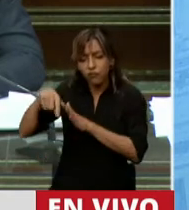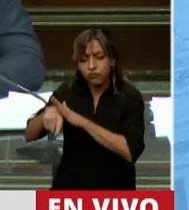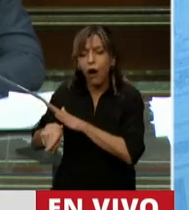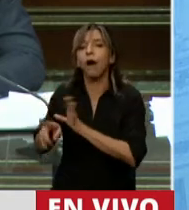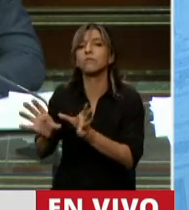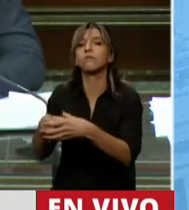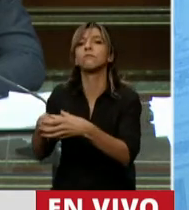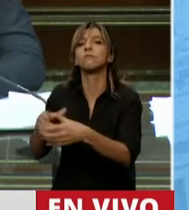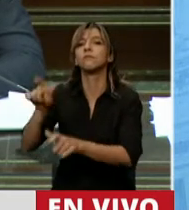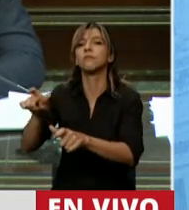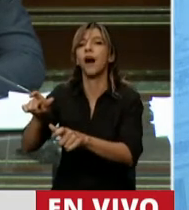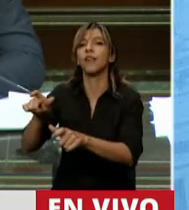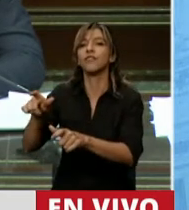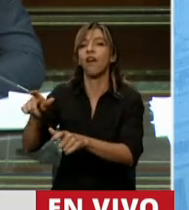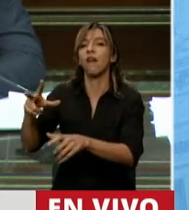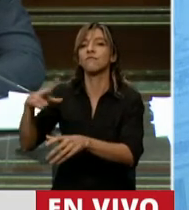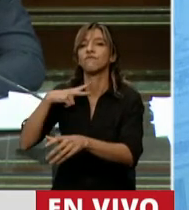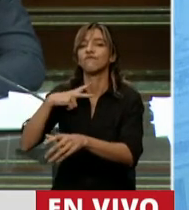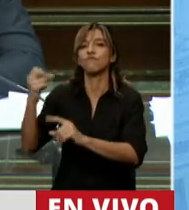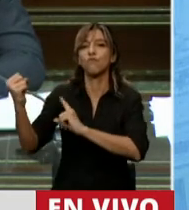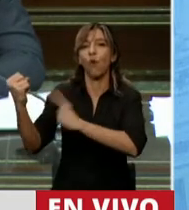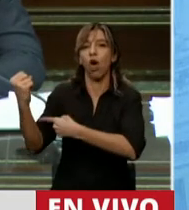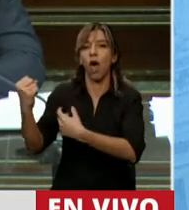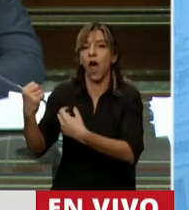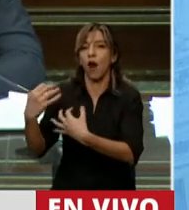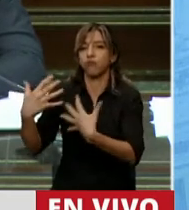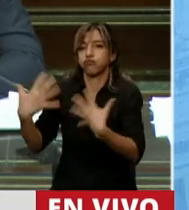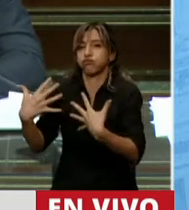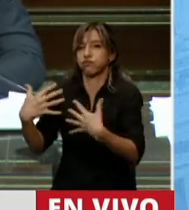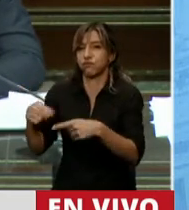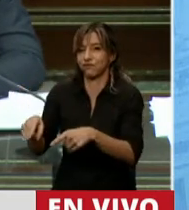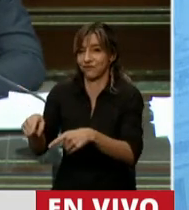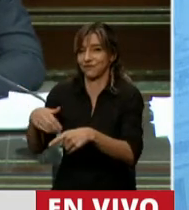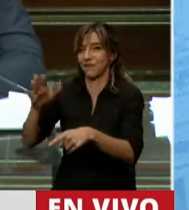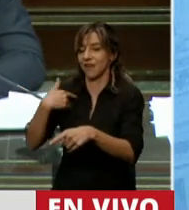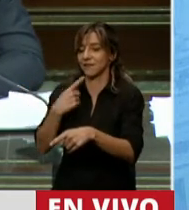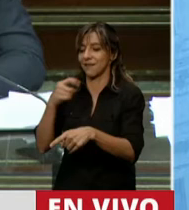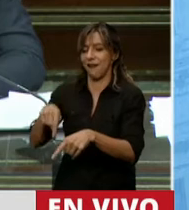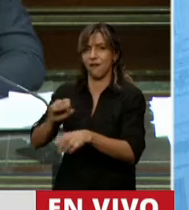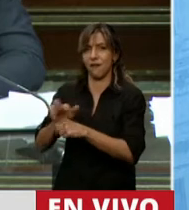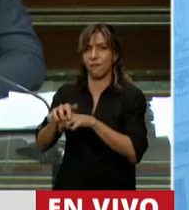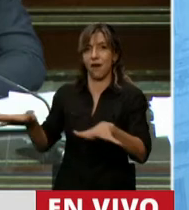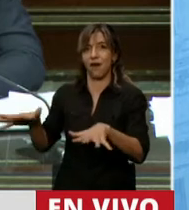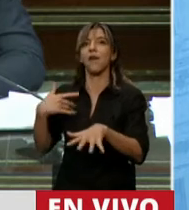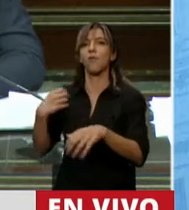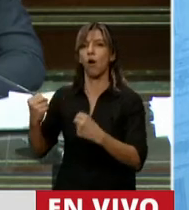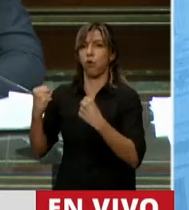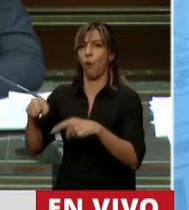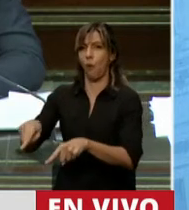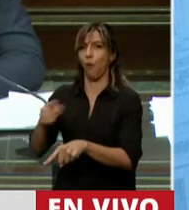sobre todo en el transcurso de esta pandemia. Y para yo poder explicarle el porqué de las repreguntas que le hago